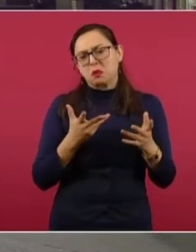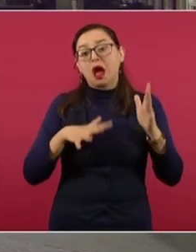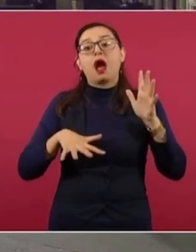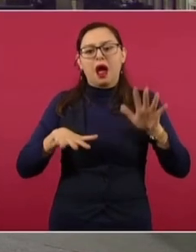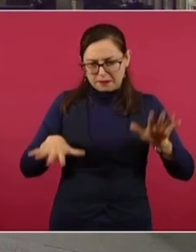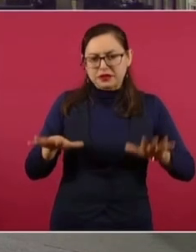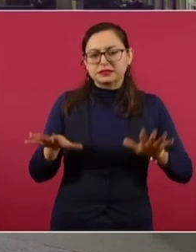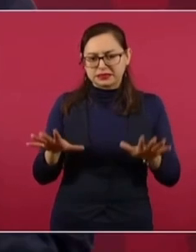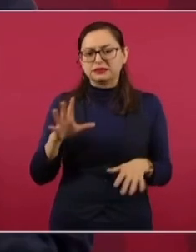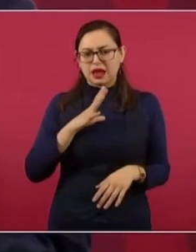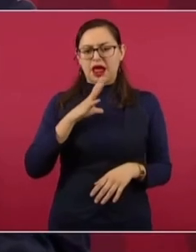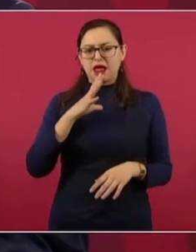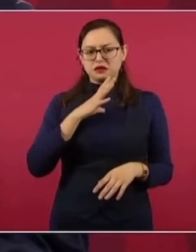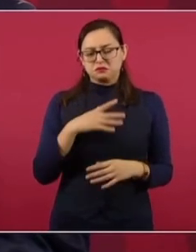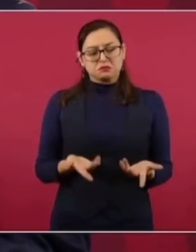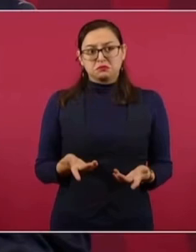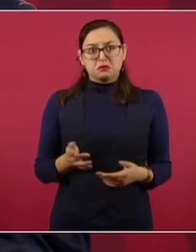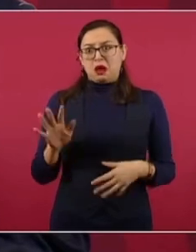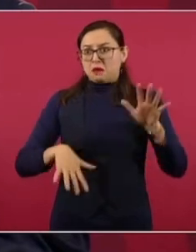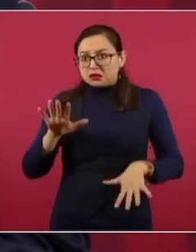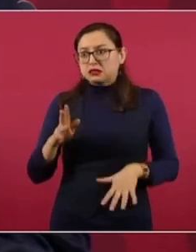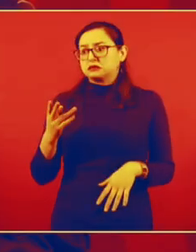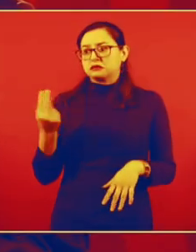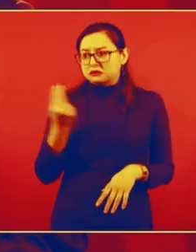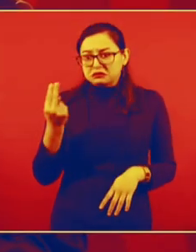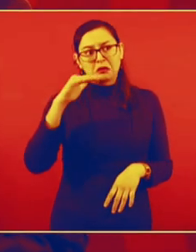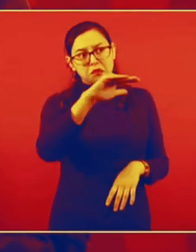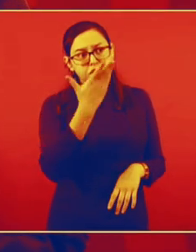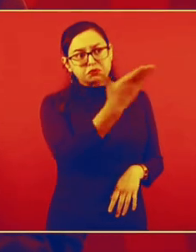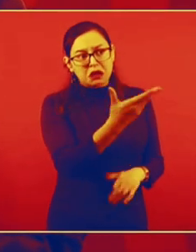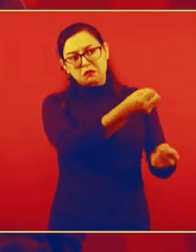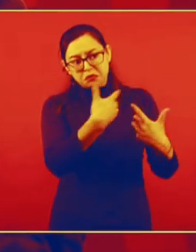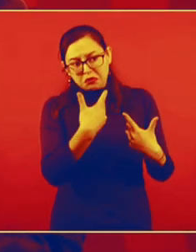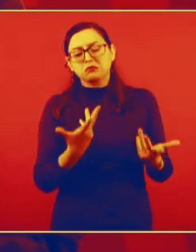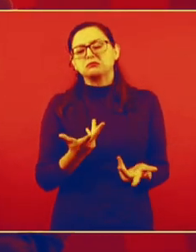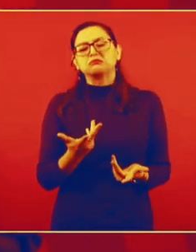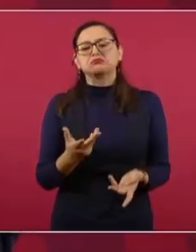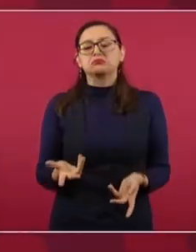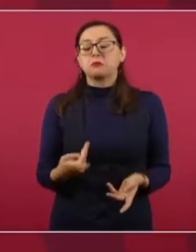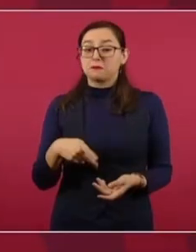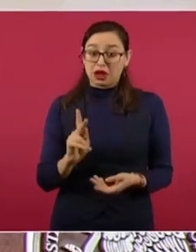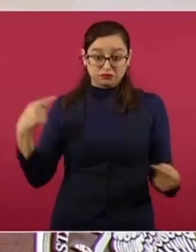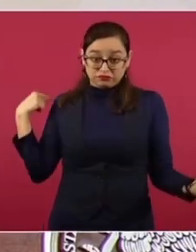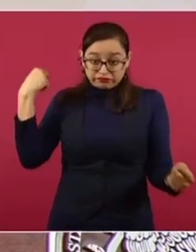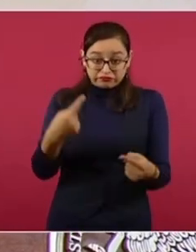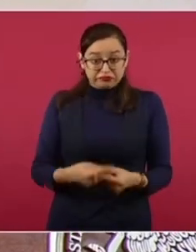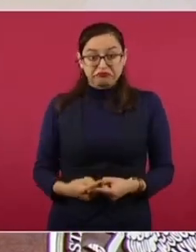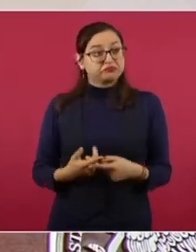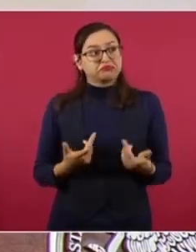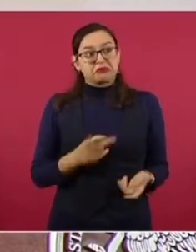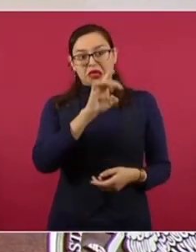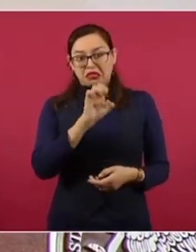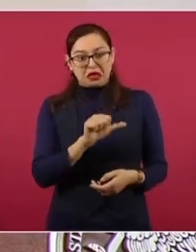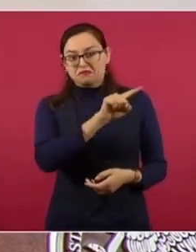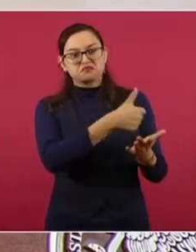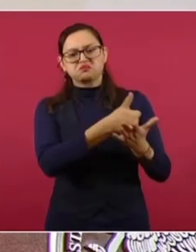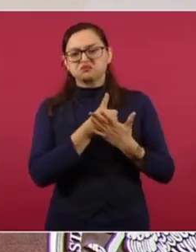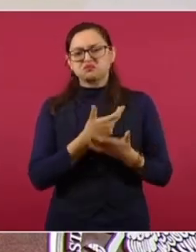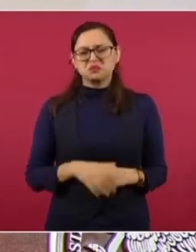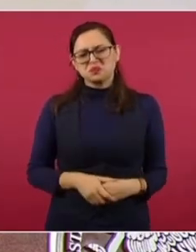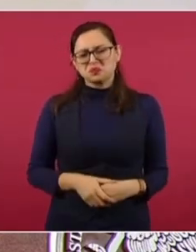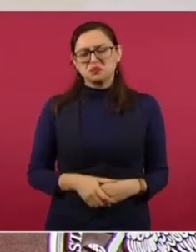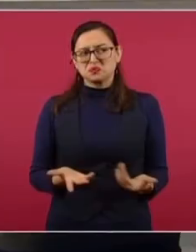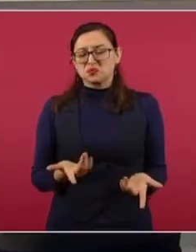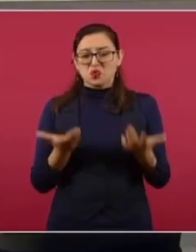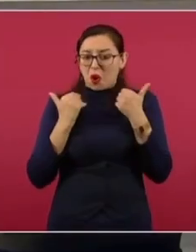cuando se requiere, pero últimamente no ha habido, no hay. Y estamos hablando de